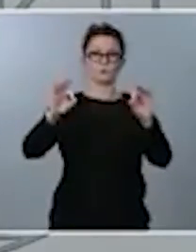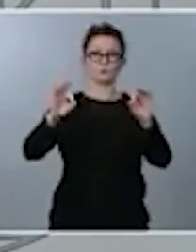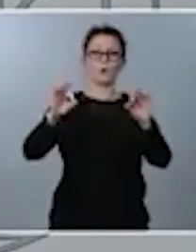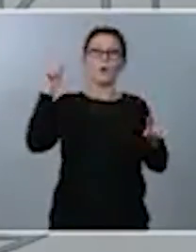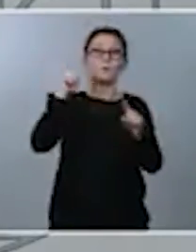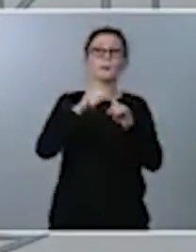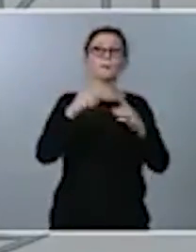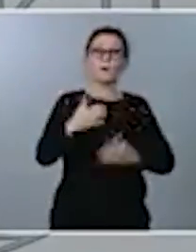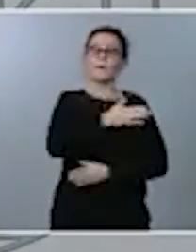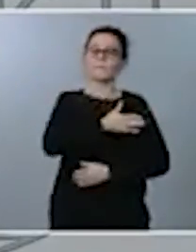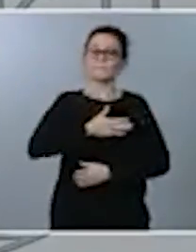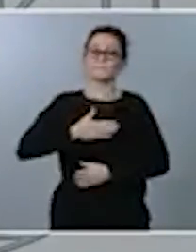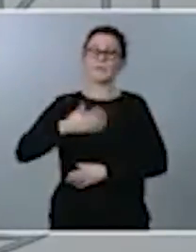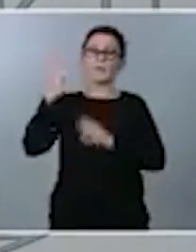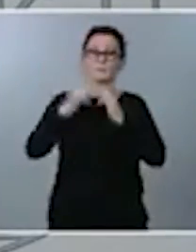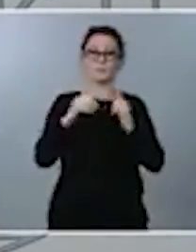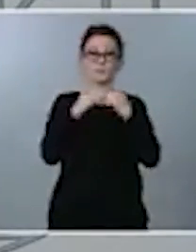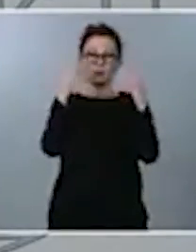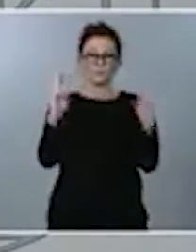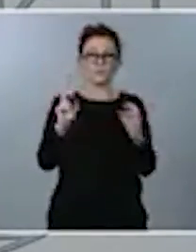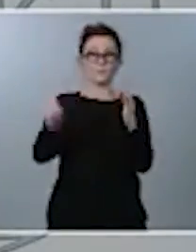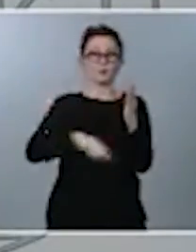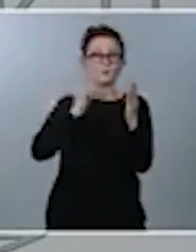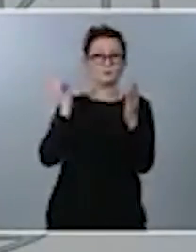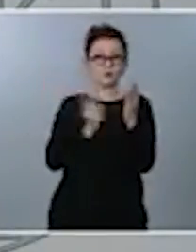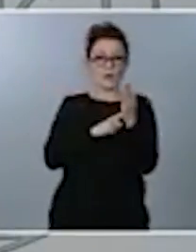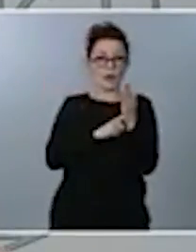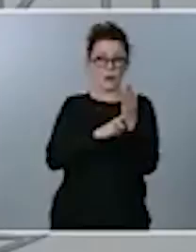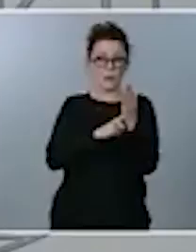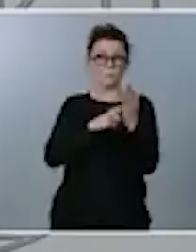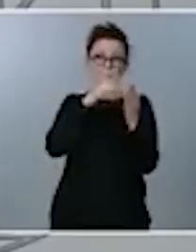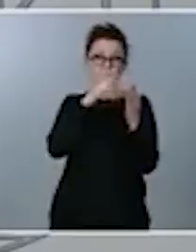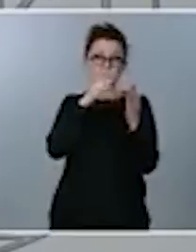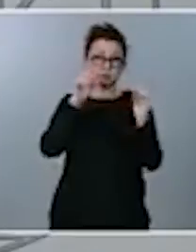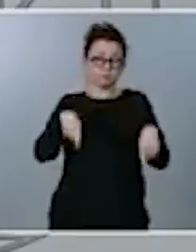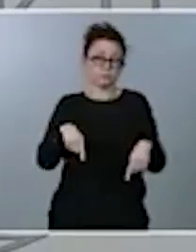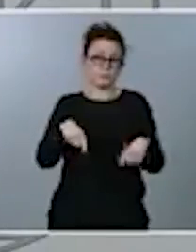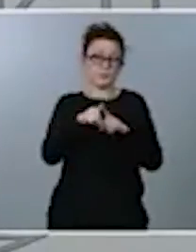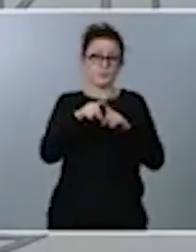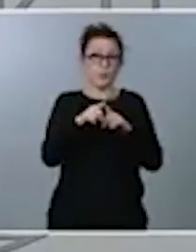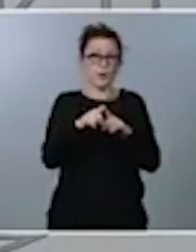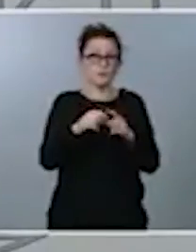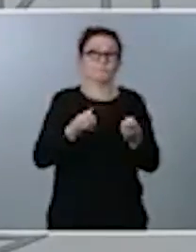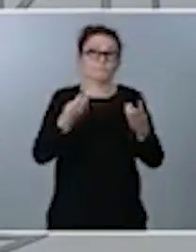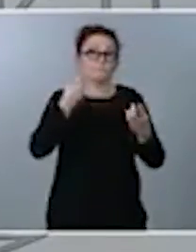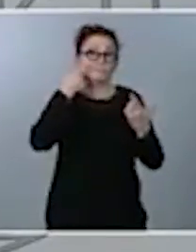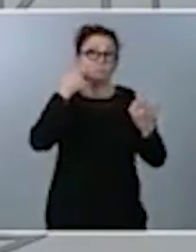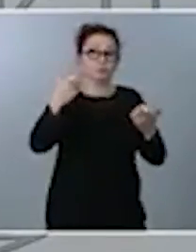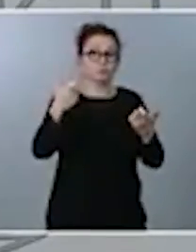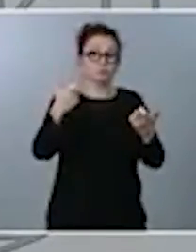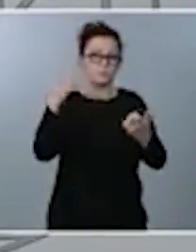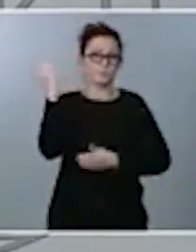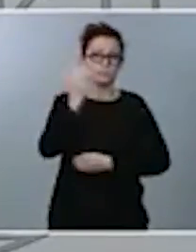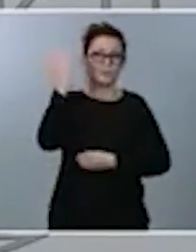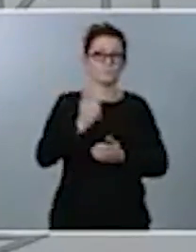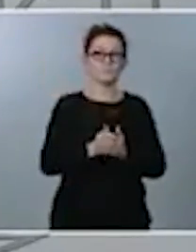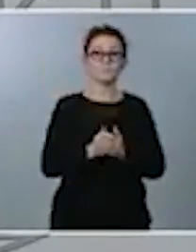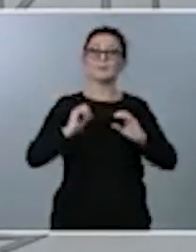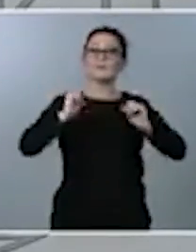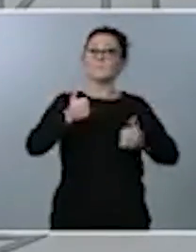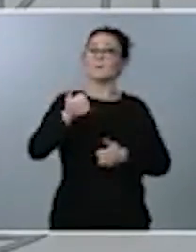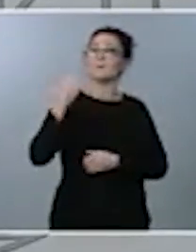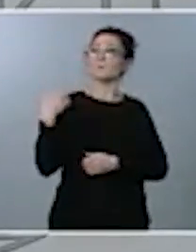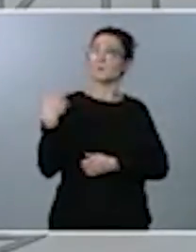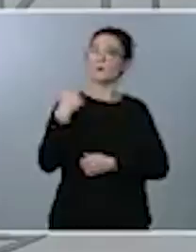confinamiento total por la expresión de las propias cifras. Desde el principio hemos dicho y queremos reafirmarlo que no